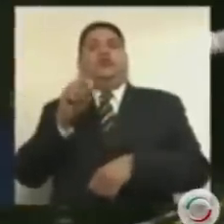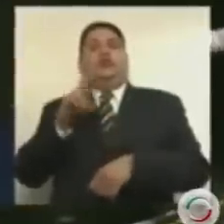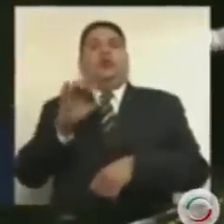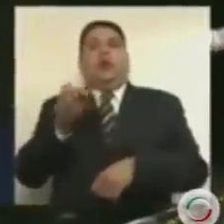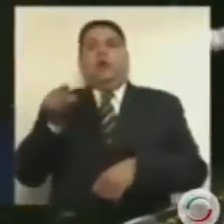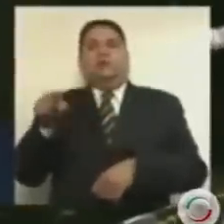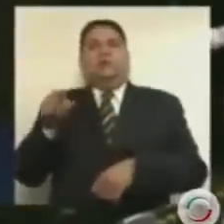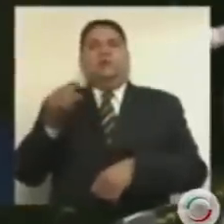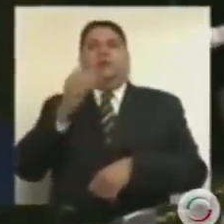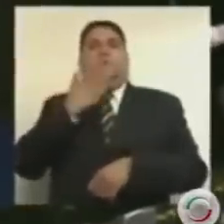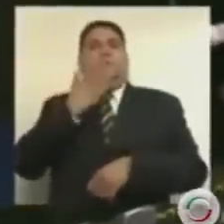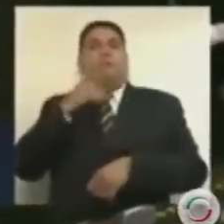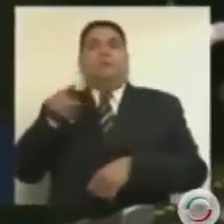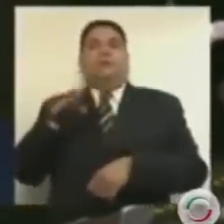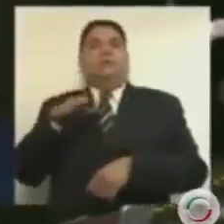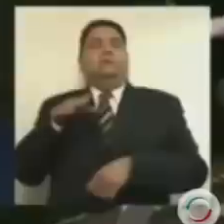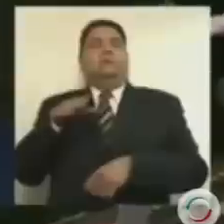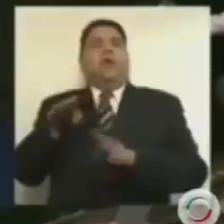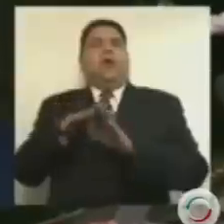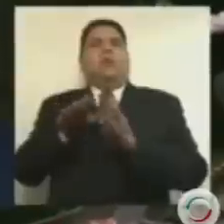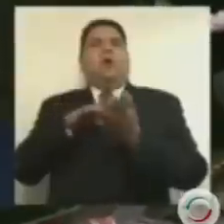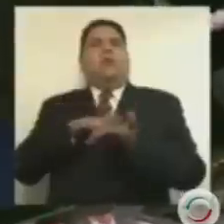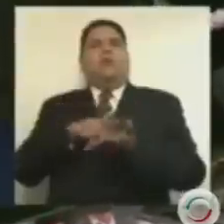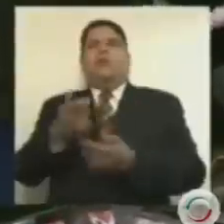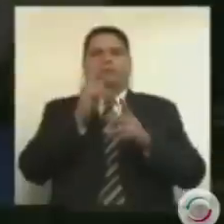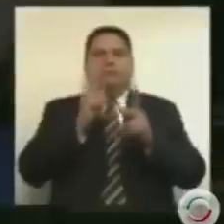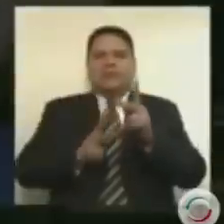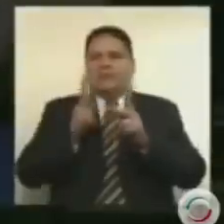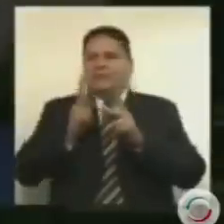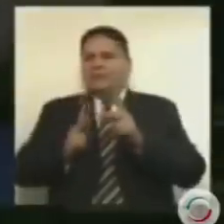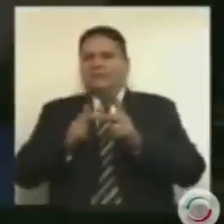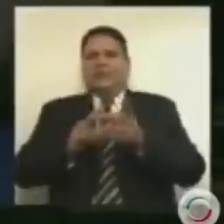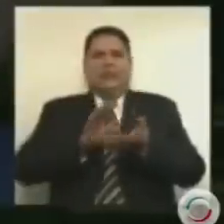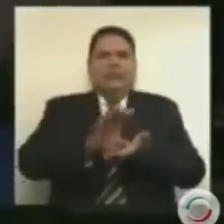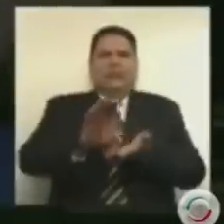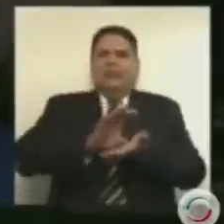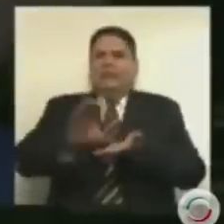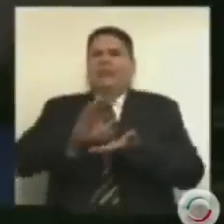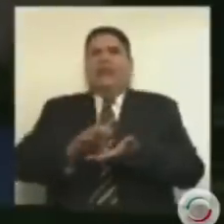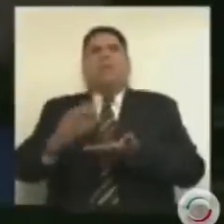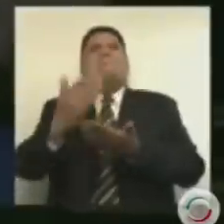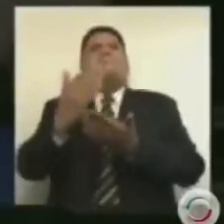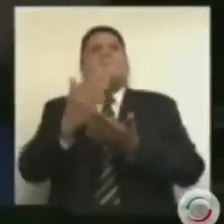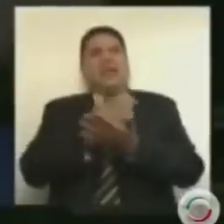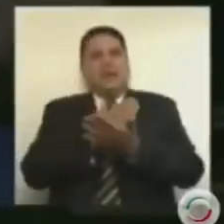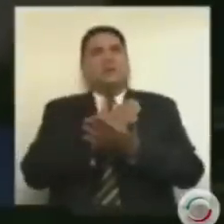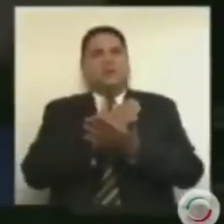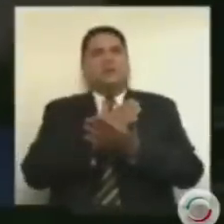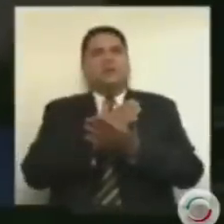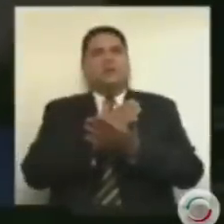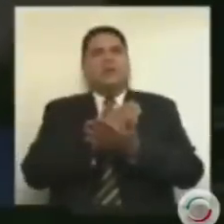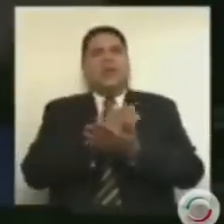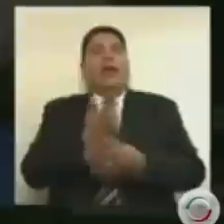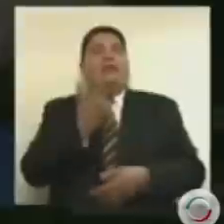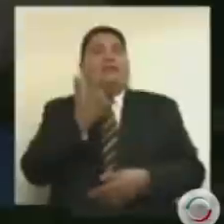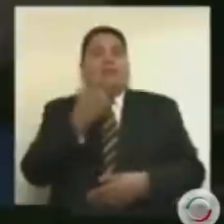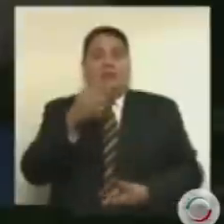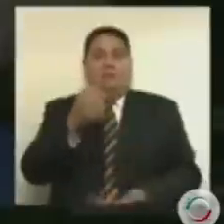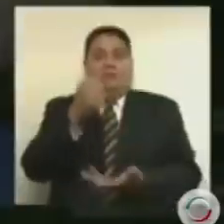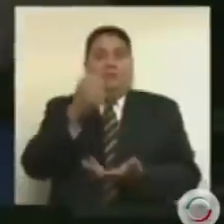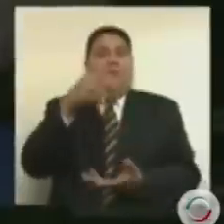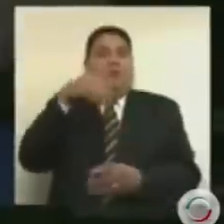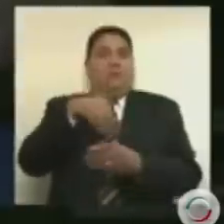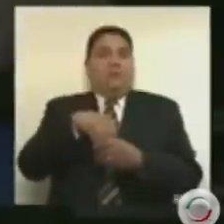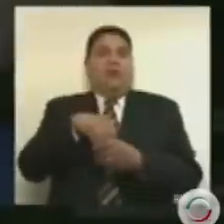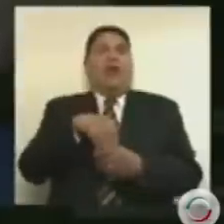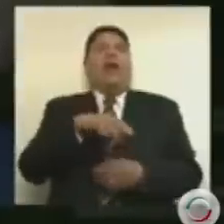fideicomisos y fondos públicos. Con 64 votos a favor y 39 en contra, los legisladores votaron en medio de groserías y gritos. Tras